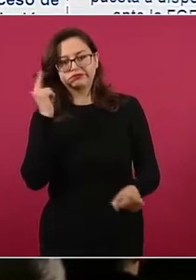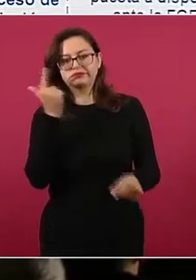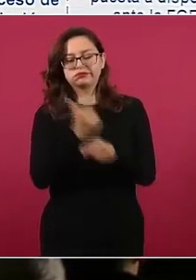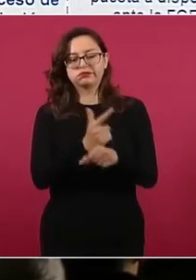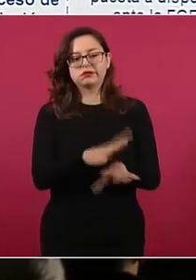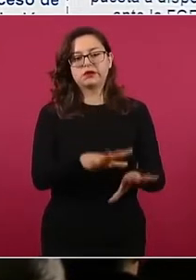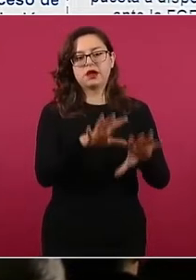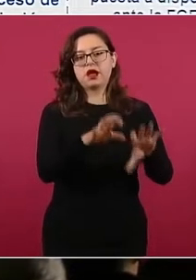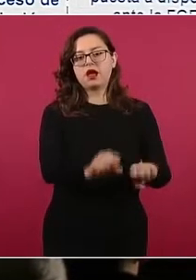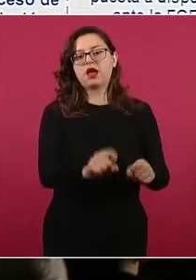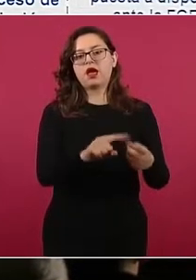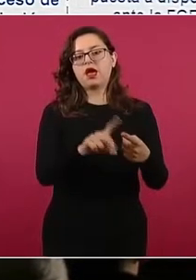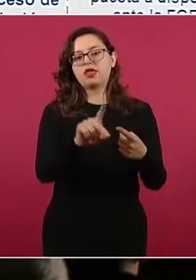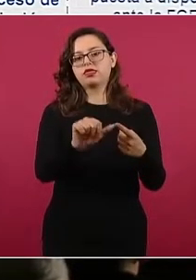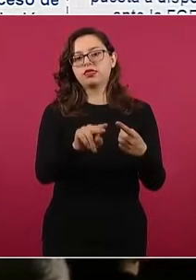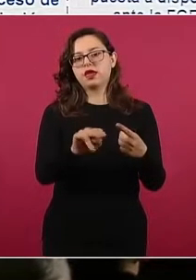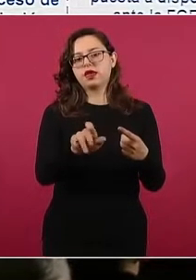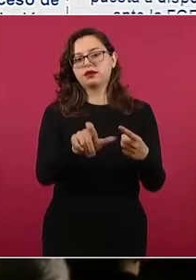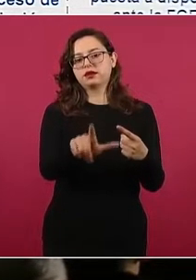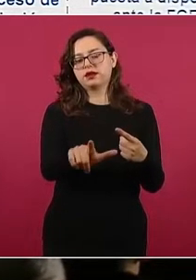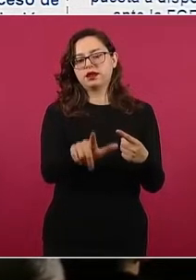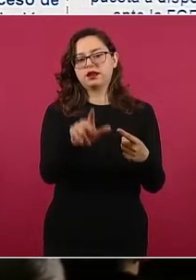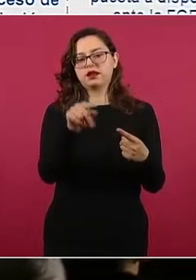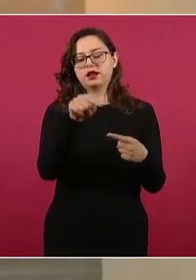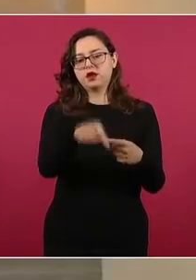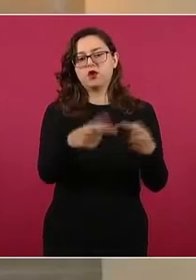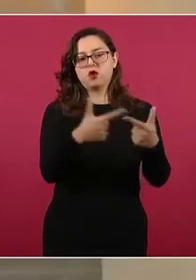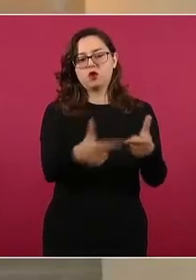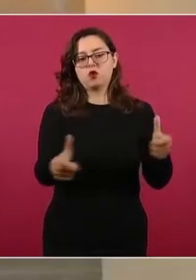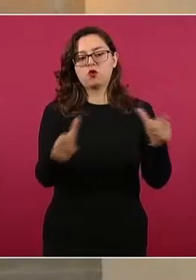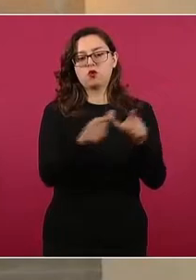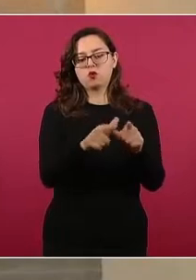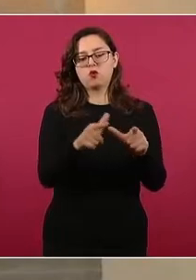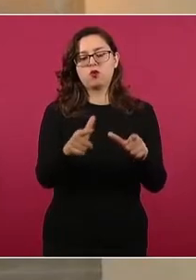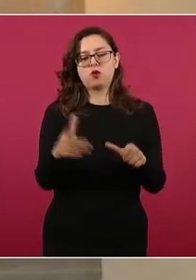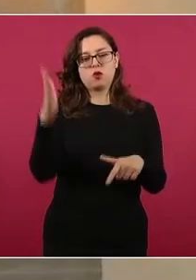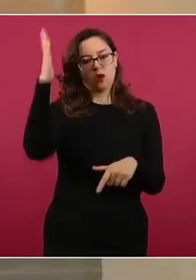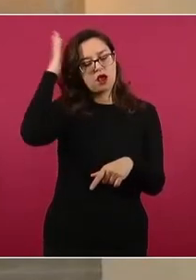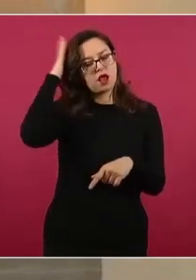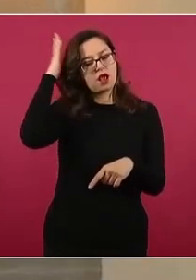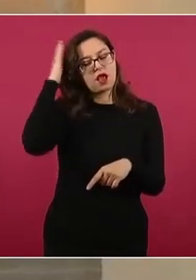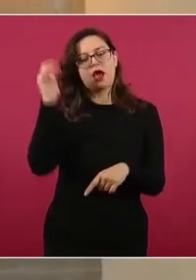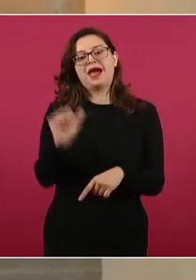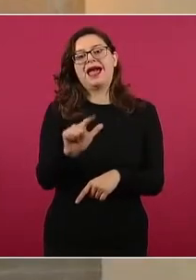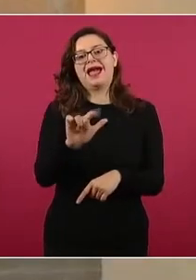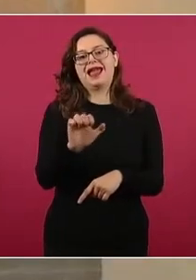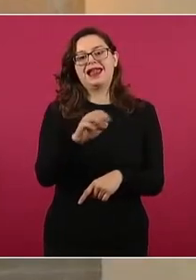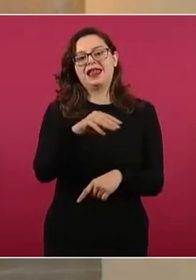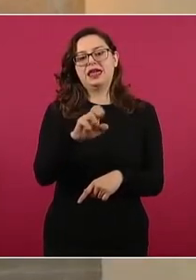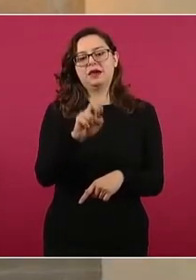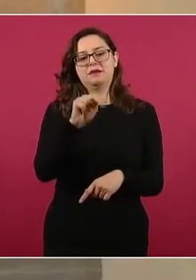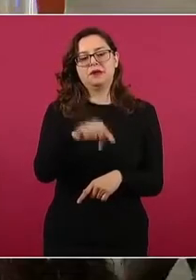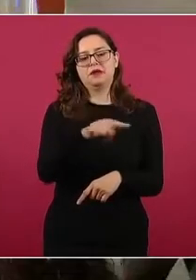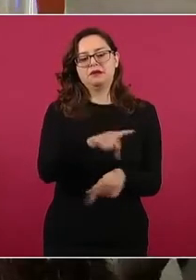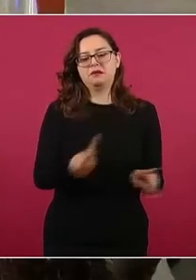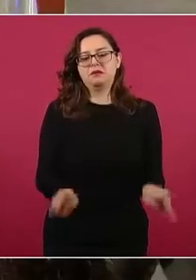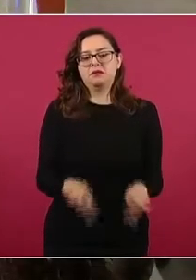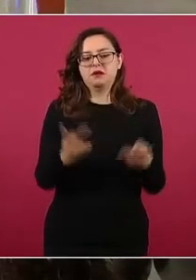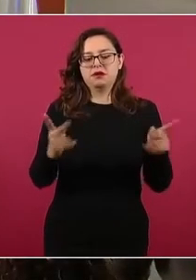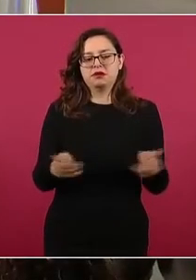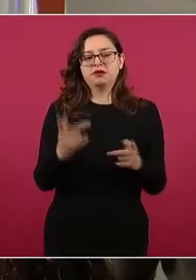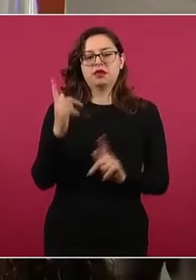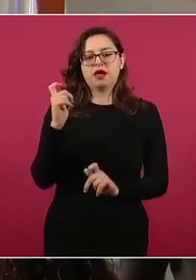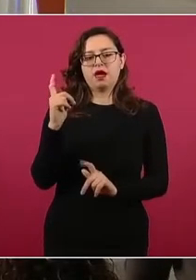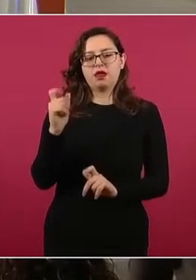presunto integrante del grupo delictivo liderado por Alemán, considerado generador de violencia, venta de armas y droga